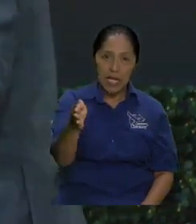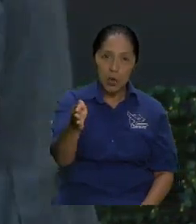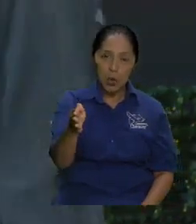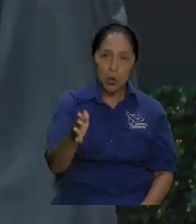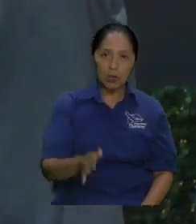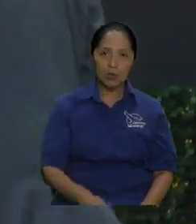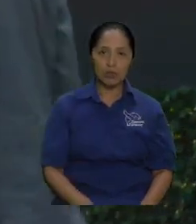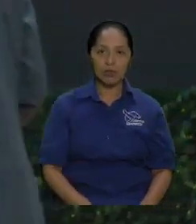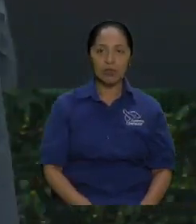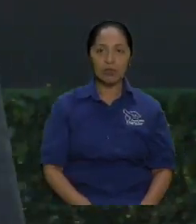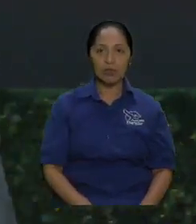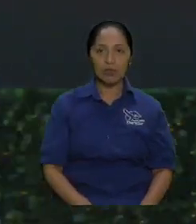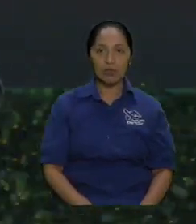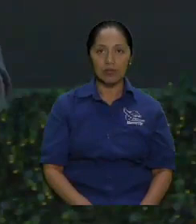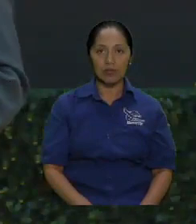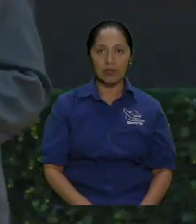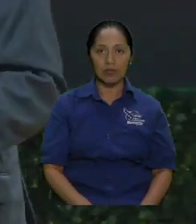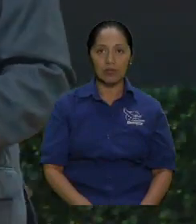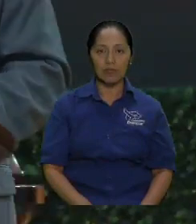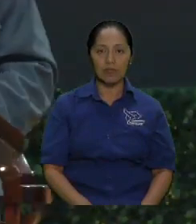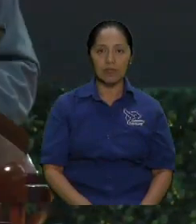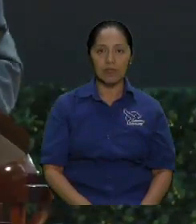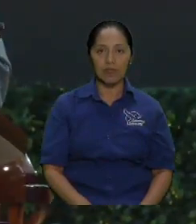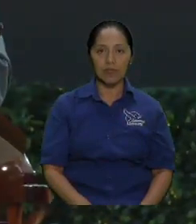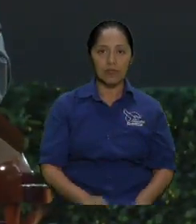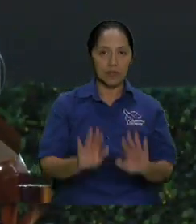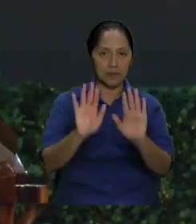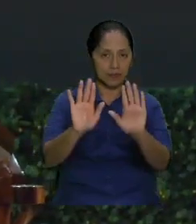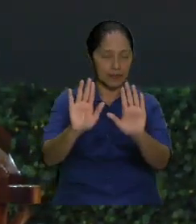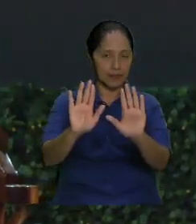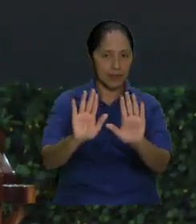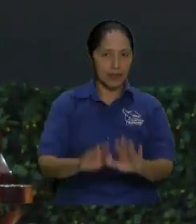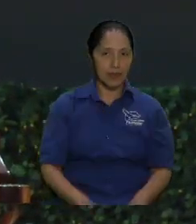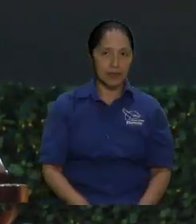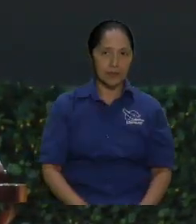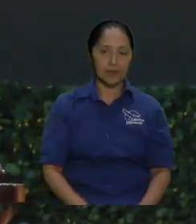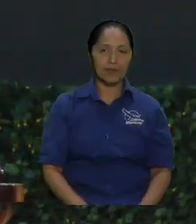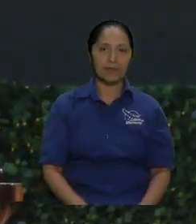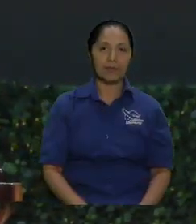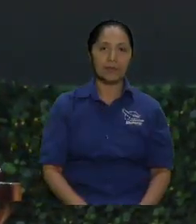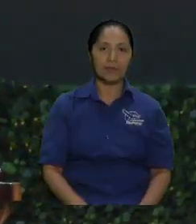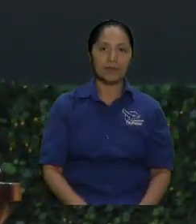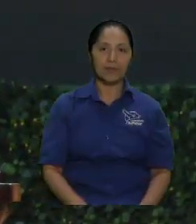Ah, los hermanos de plano que ya me lo encontraron aquí. No, ahora están dormidos.